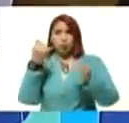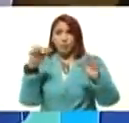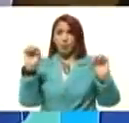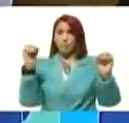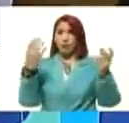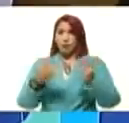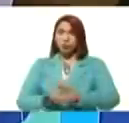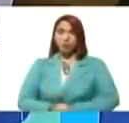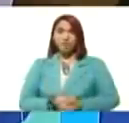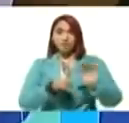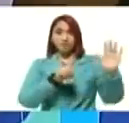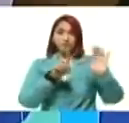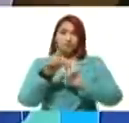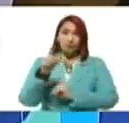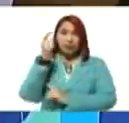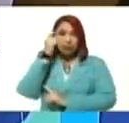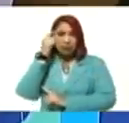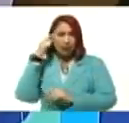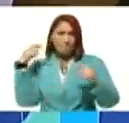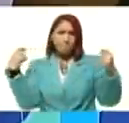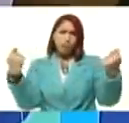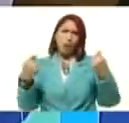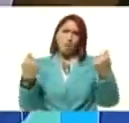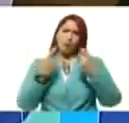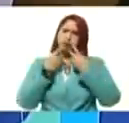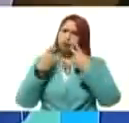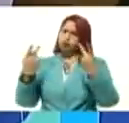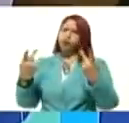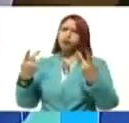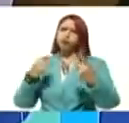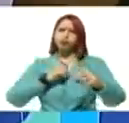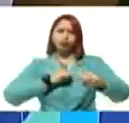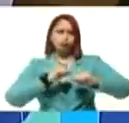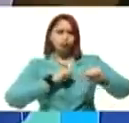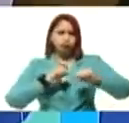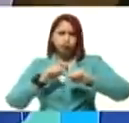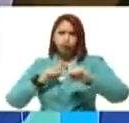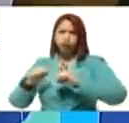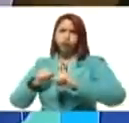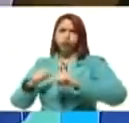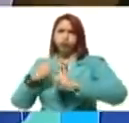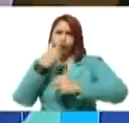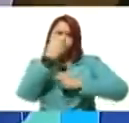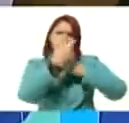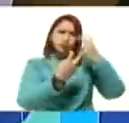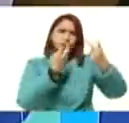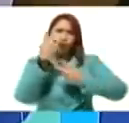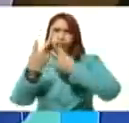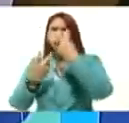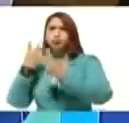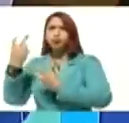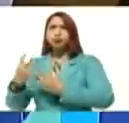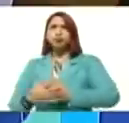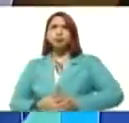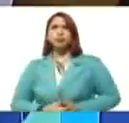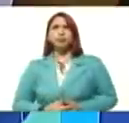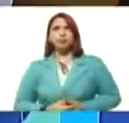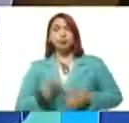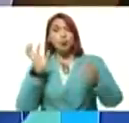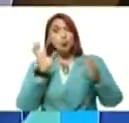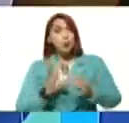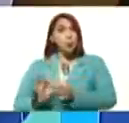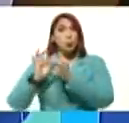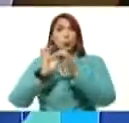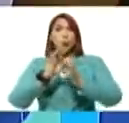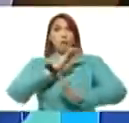61 días de campaña, de movilización, de recorrido, de unificación